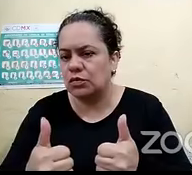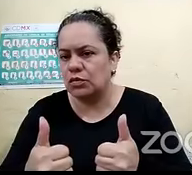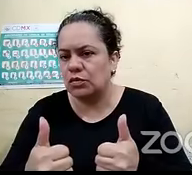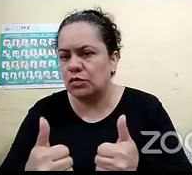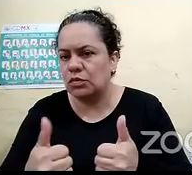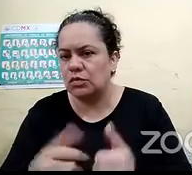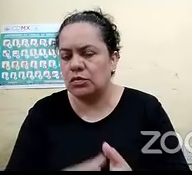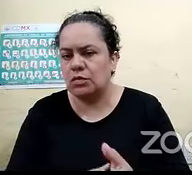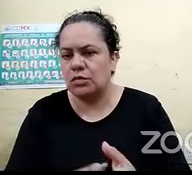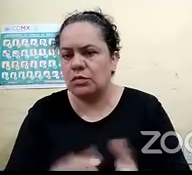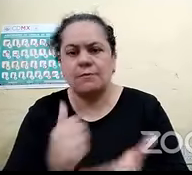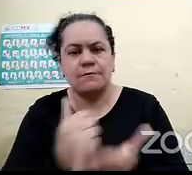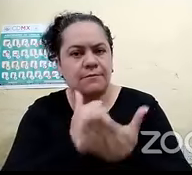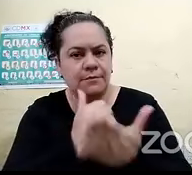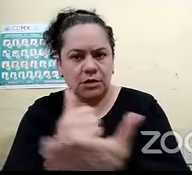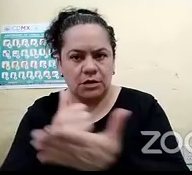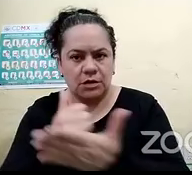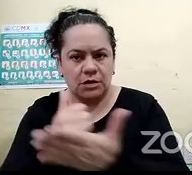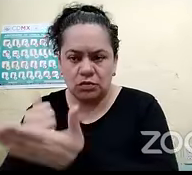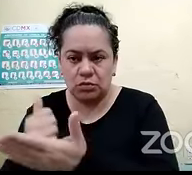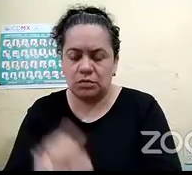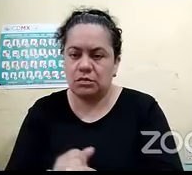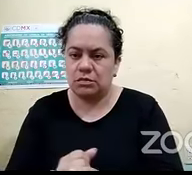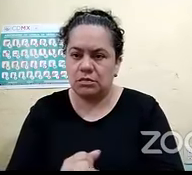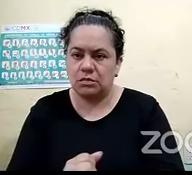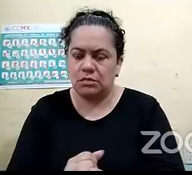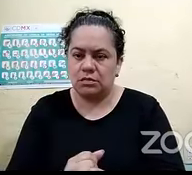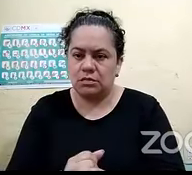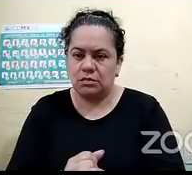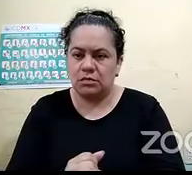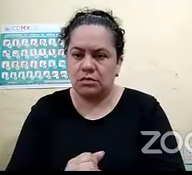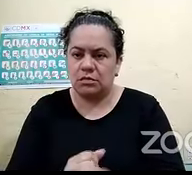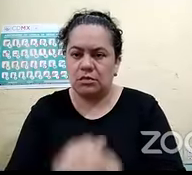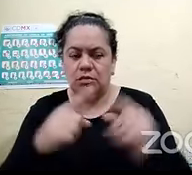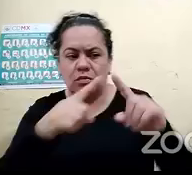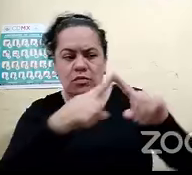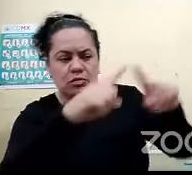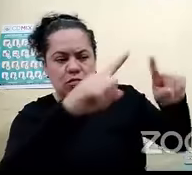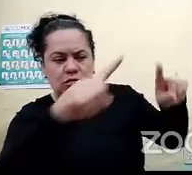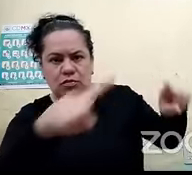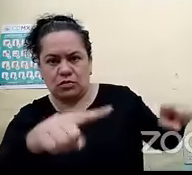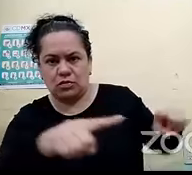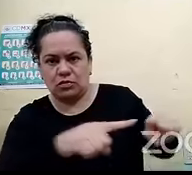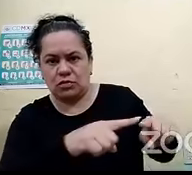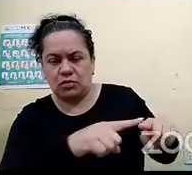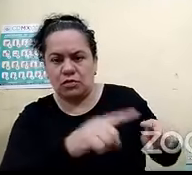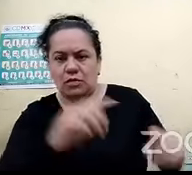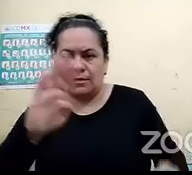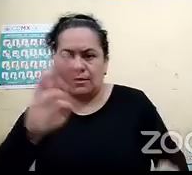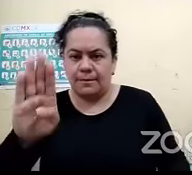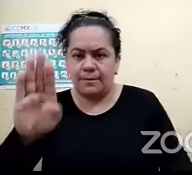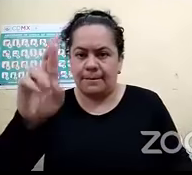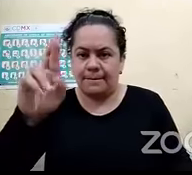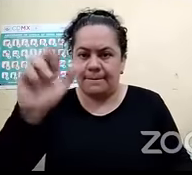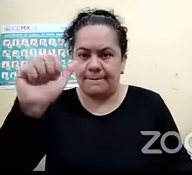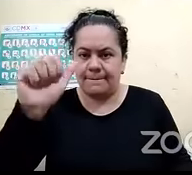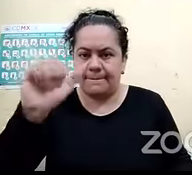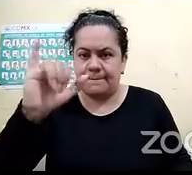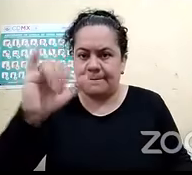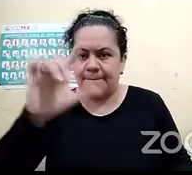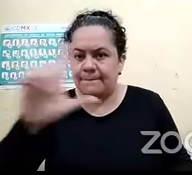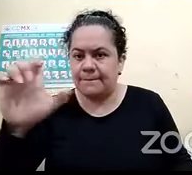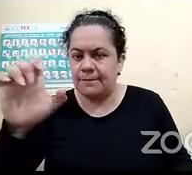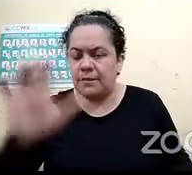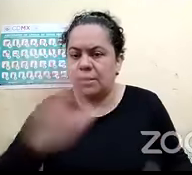si es bueno que haya señalética en braille o flechas como comentaban hace rato